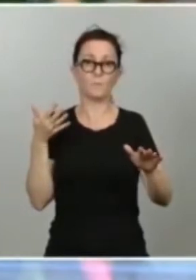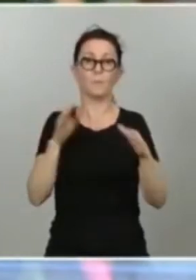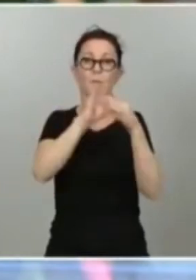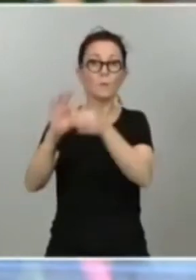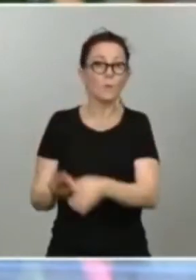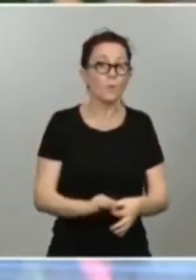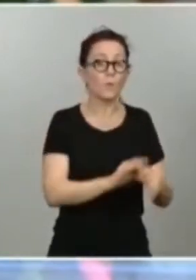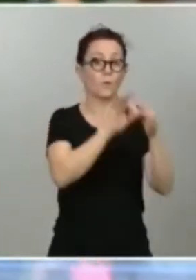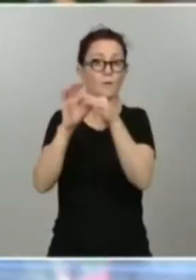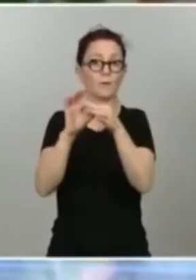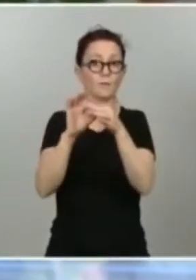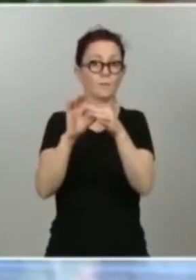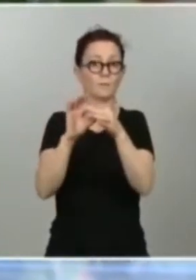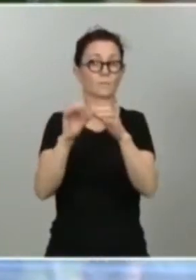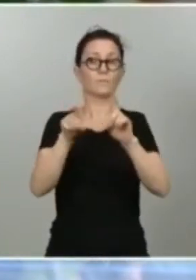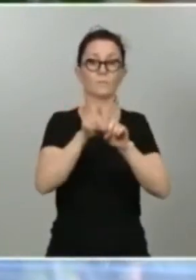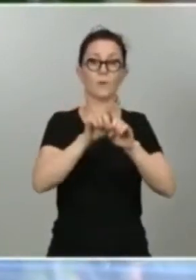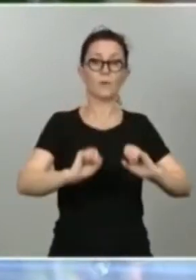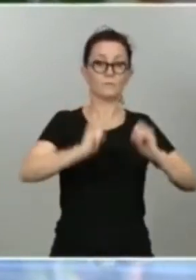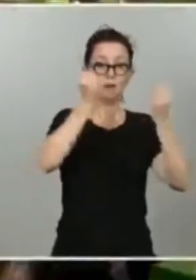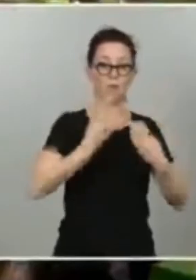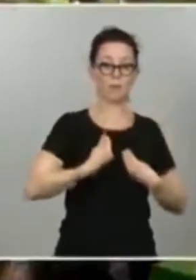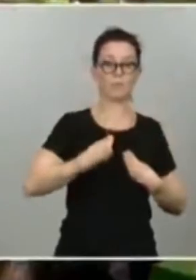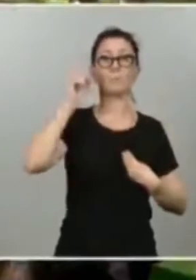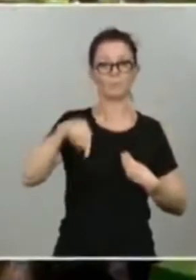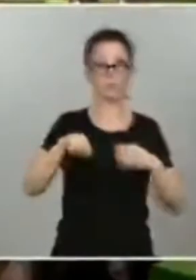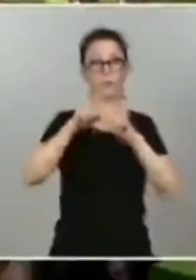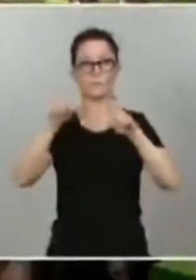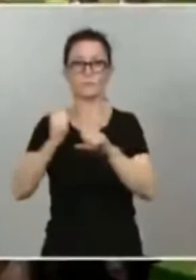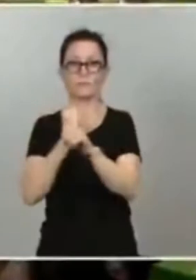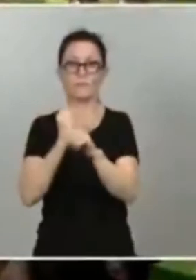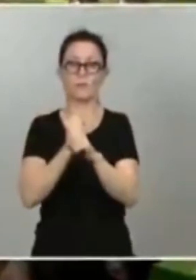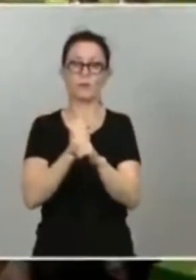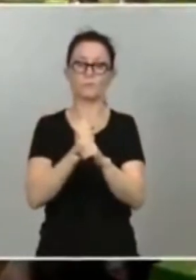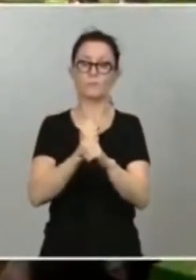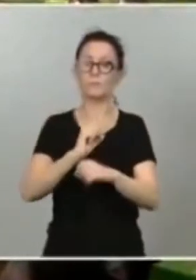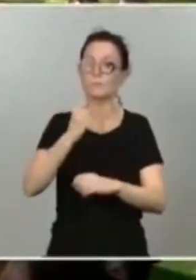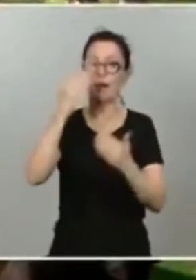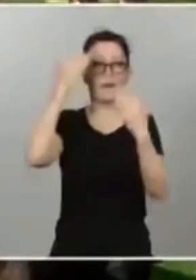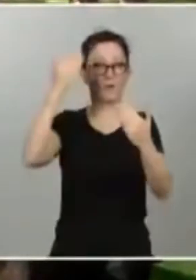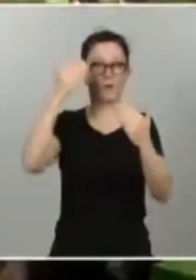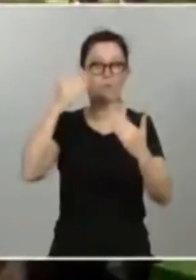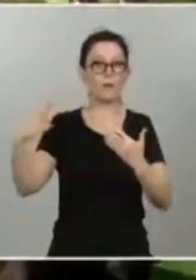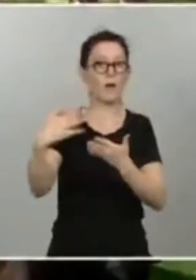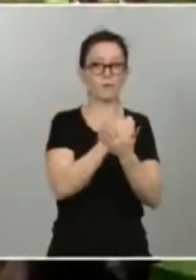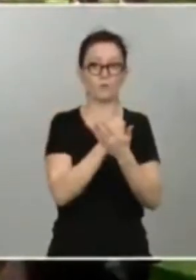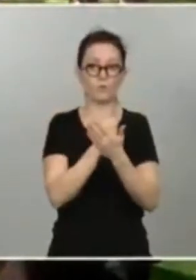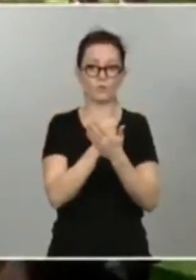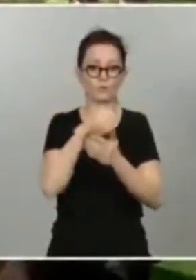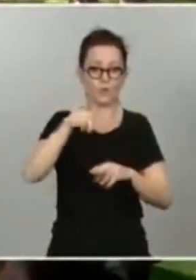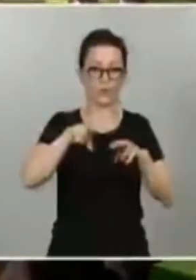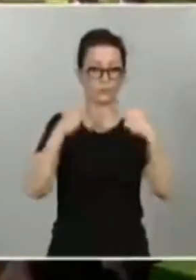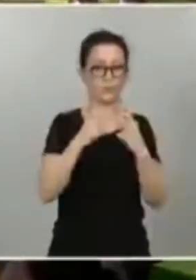sino que puede salvar empresas y empleo. Así que enhorabuena, por tanto, a todas las partes, hoy aquí reunidas, a los empresarios, a los